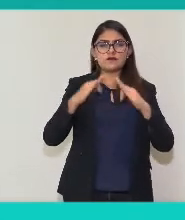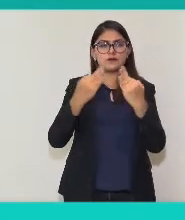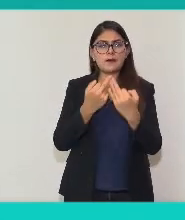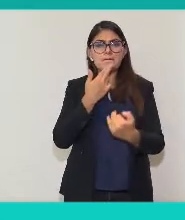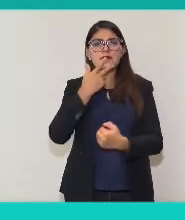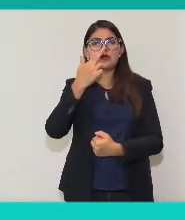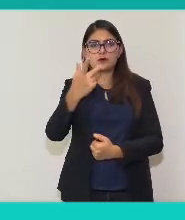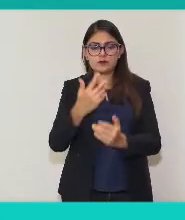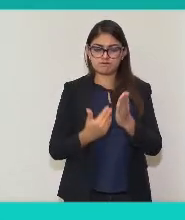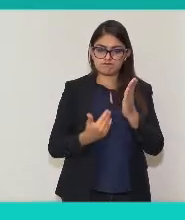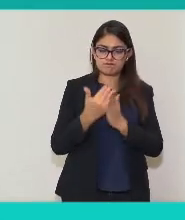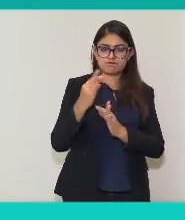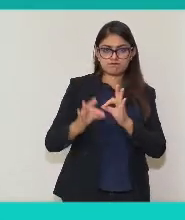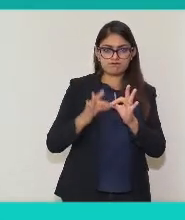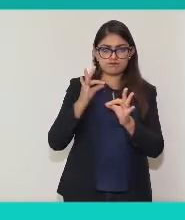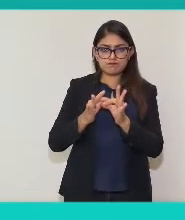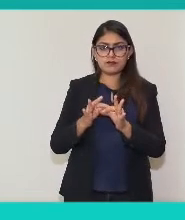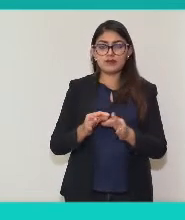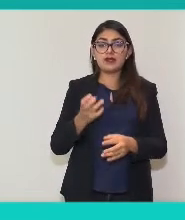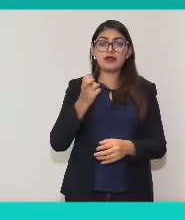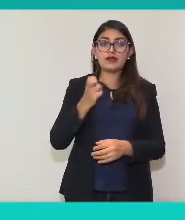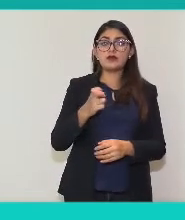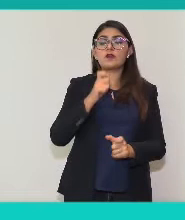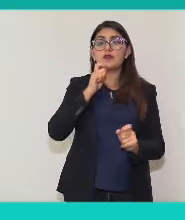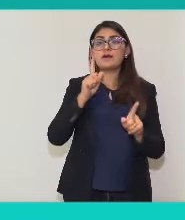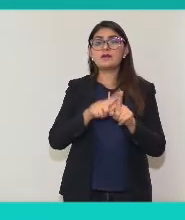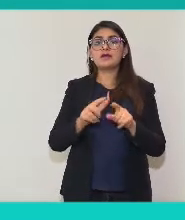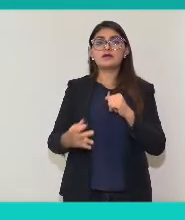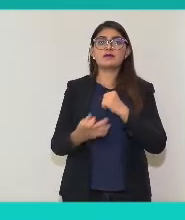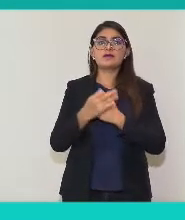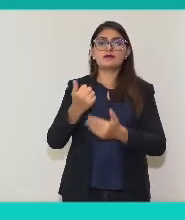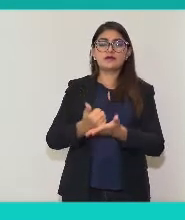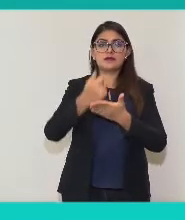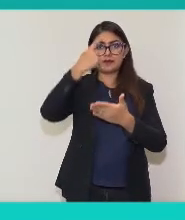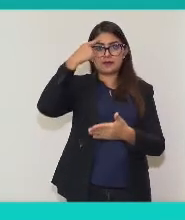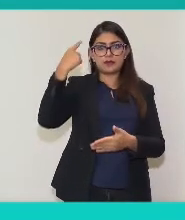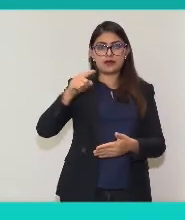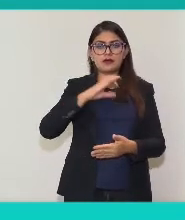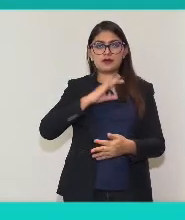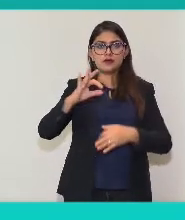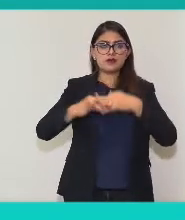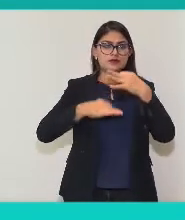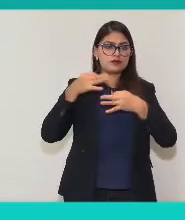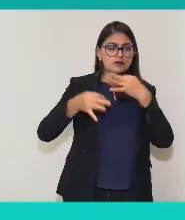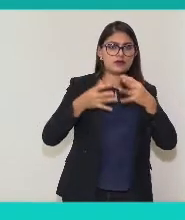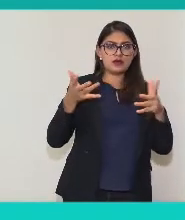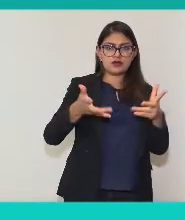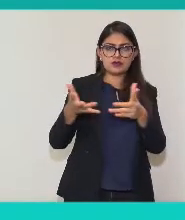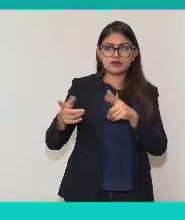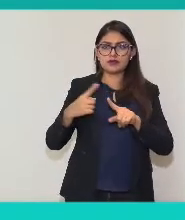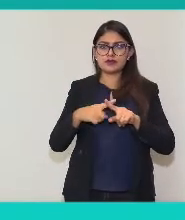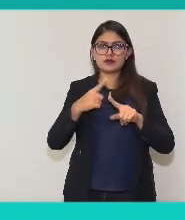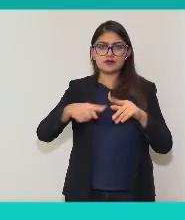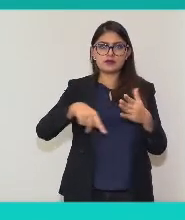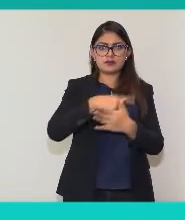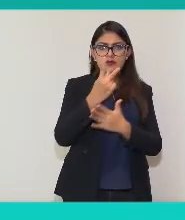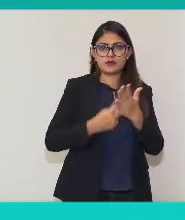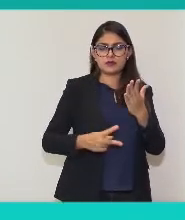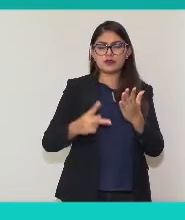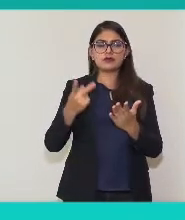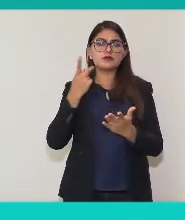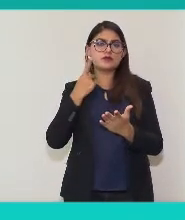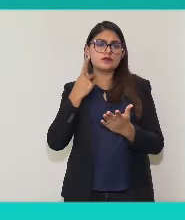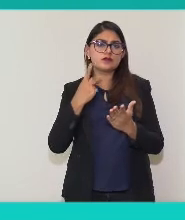también se viene a convertir en un mecanismo para generar e impulsar nuevas acciones y políticas públicas que